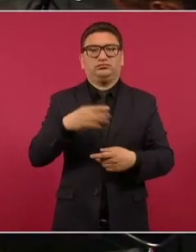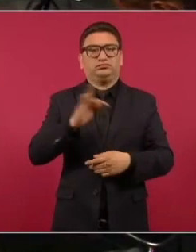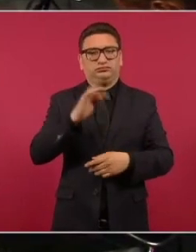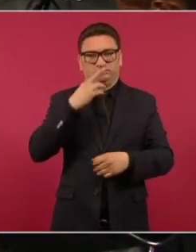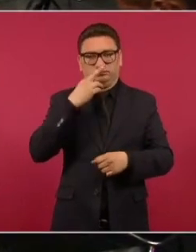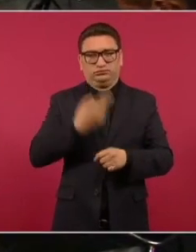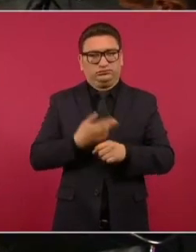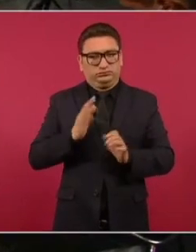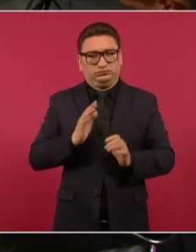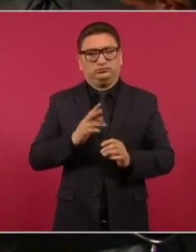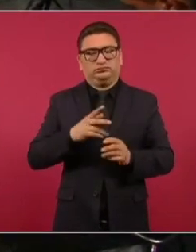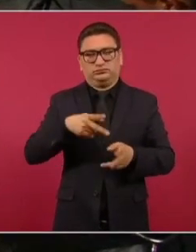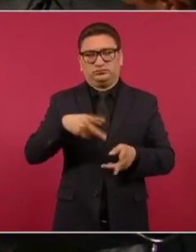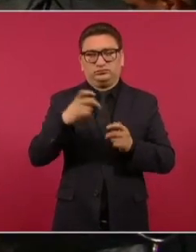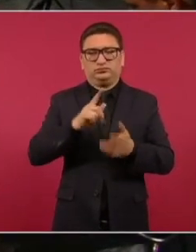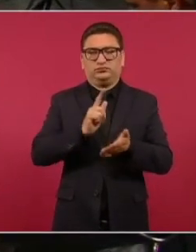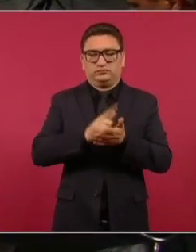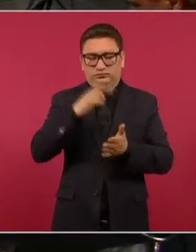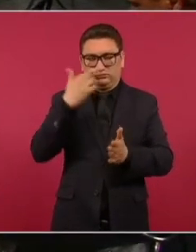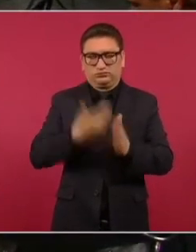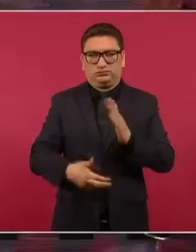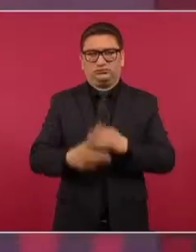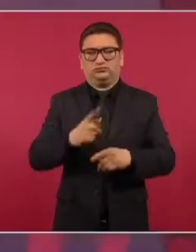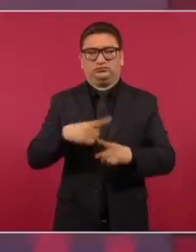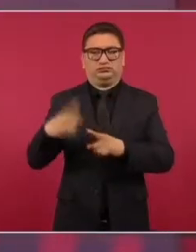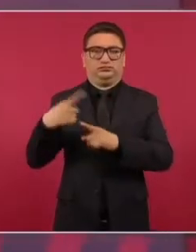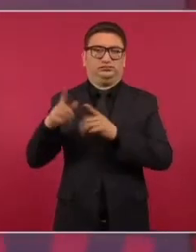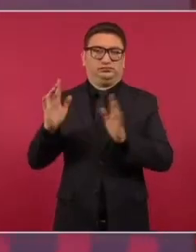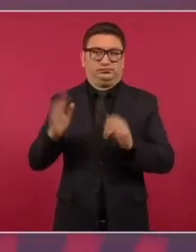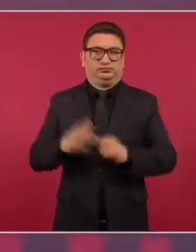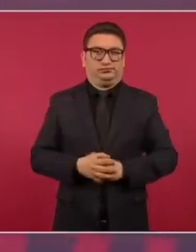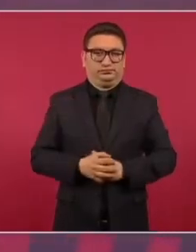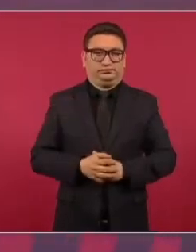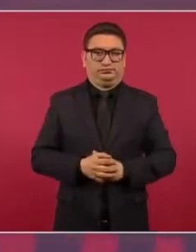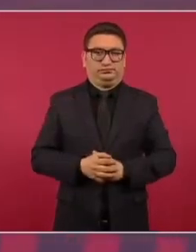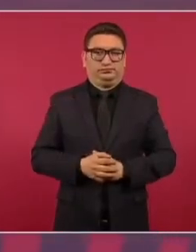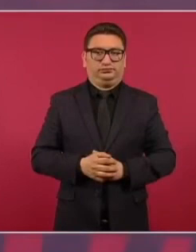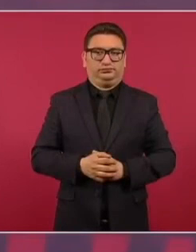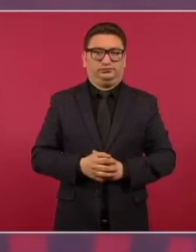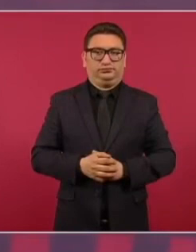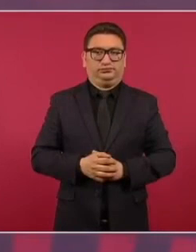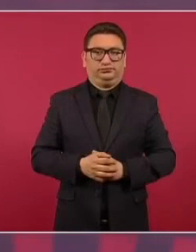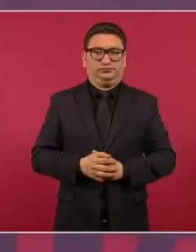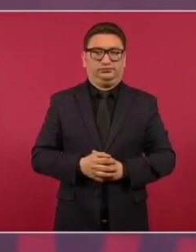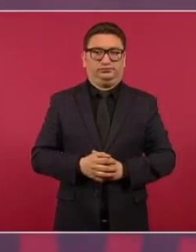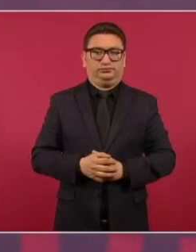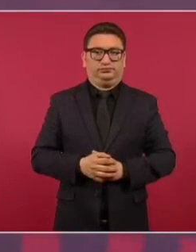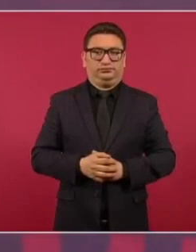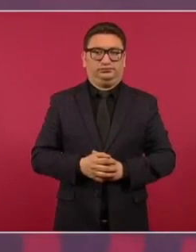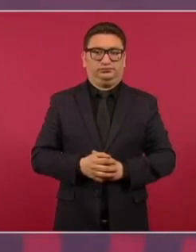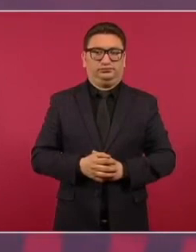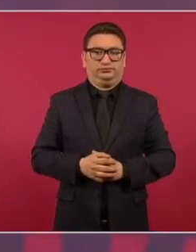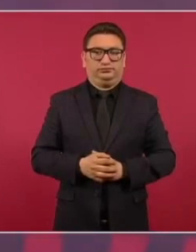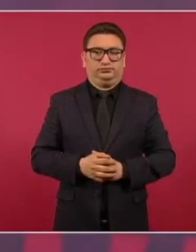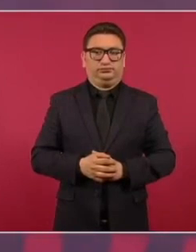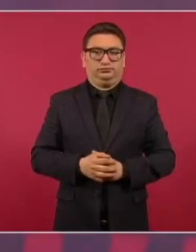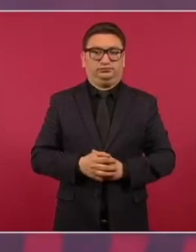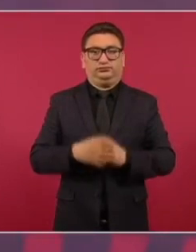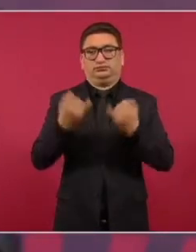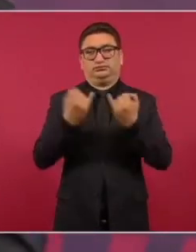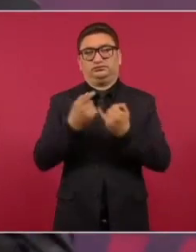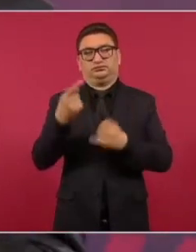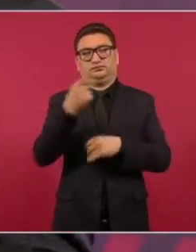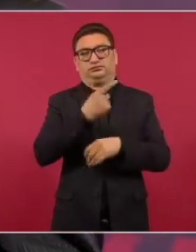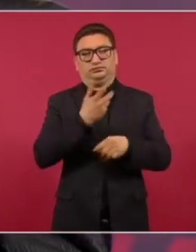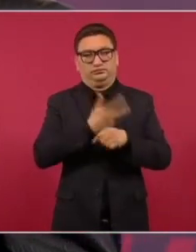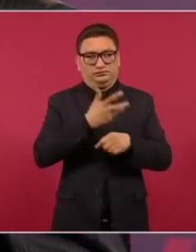Bueno, estaban juzgando en Estados Unidos a García